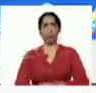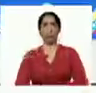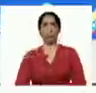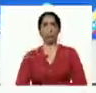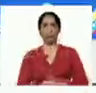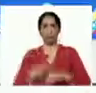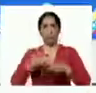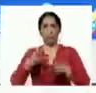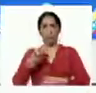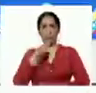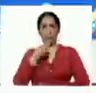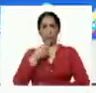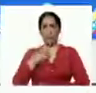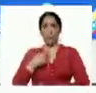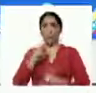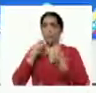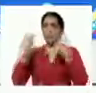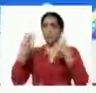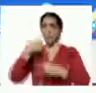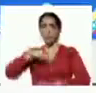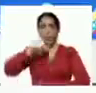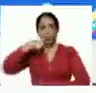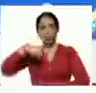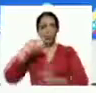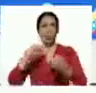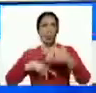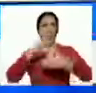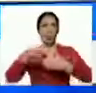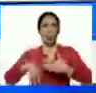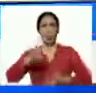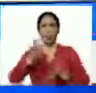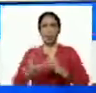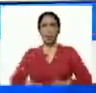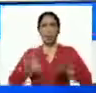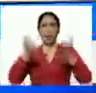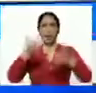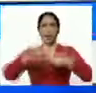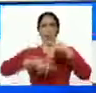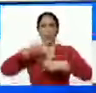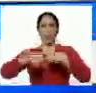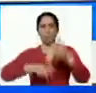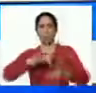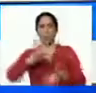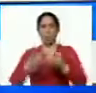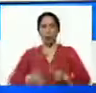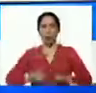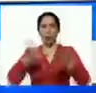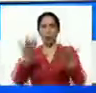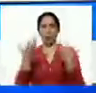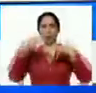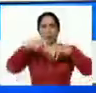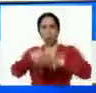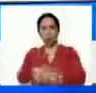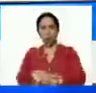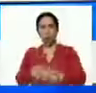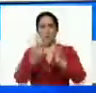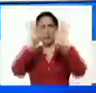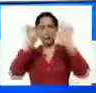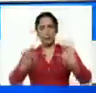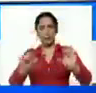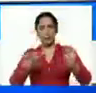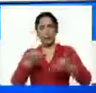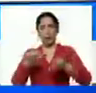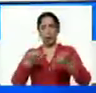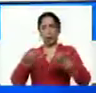me dijera y le dijera a nuestro pueblo cómo van los planes de los clap la producción de los clap la articulación del sistema de